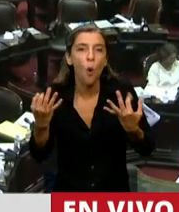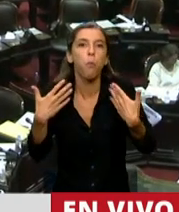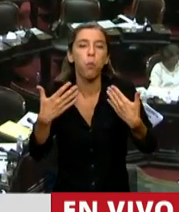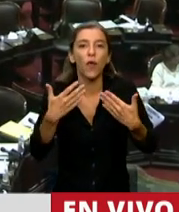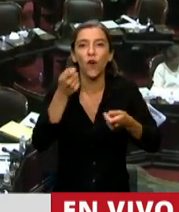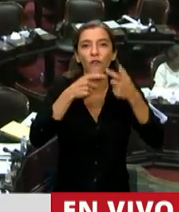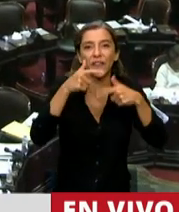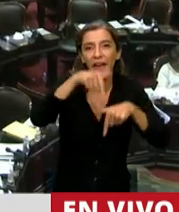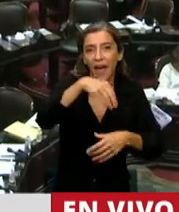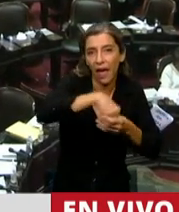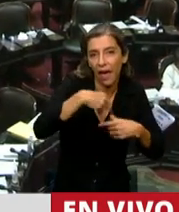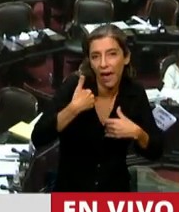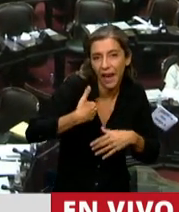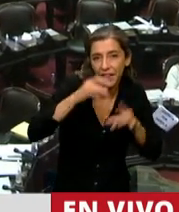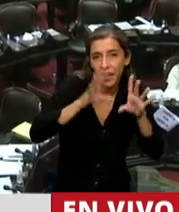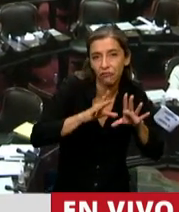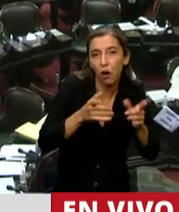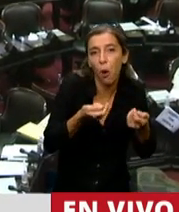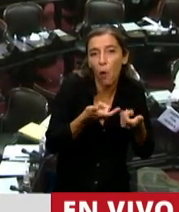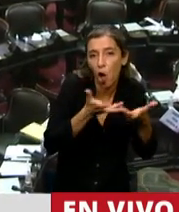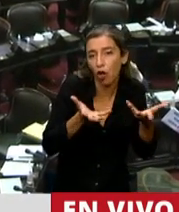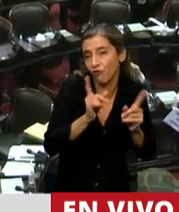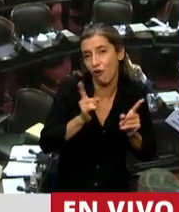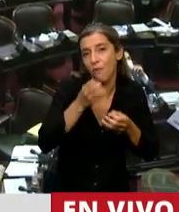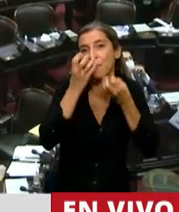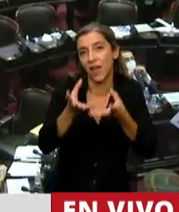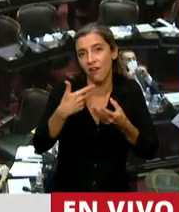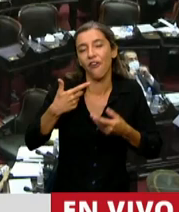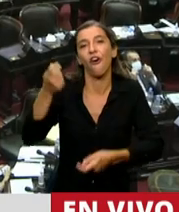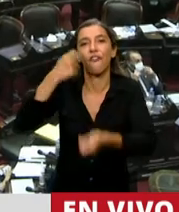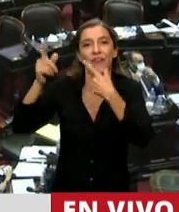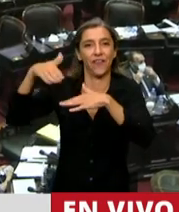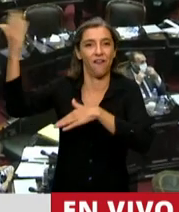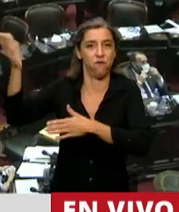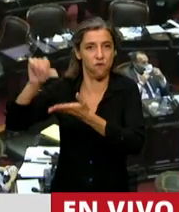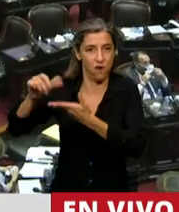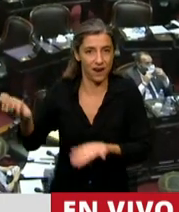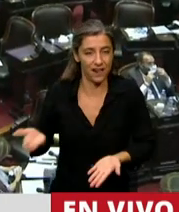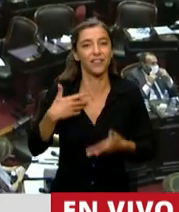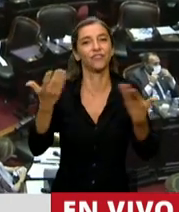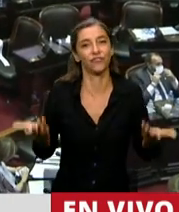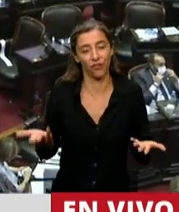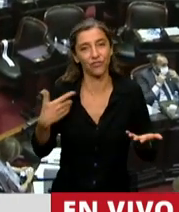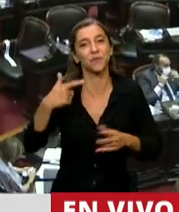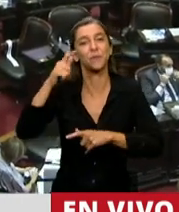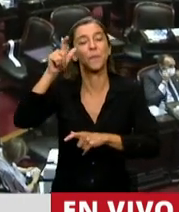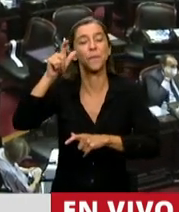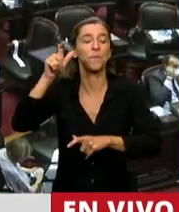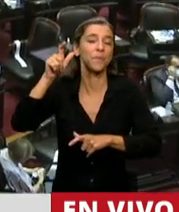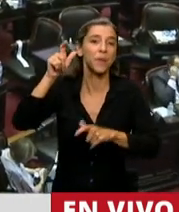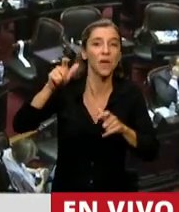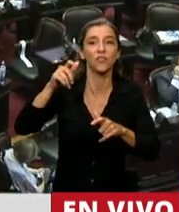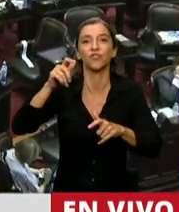exporto. Por definición, los productivos, los competitivos, los avanzados tecnológicamente, son